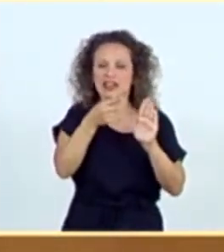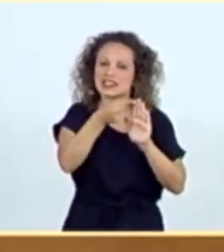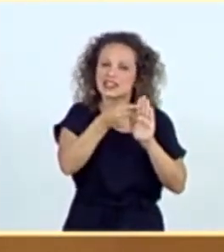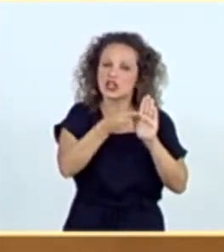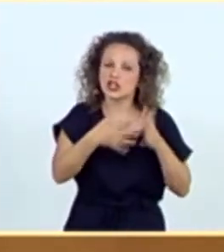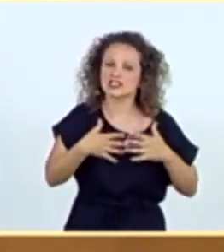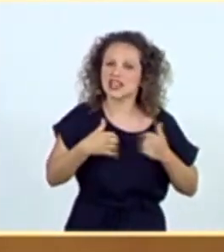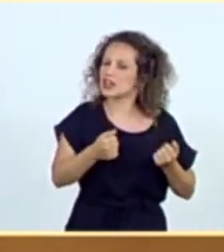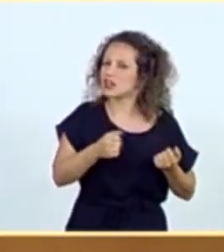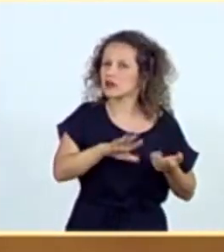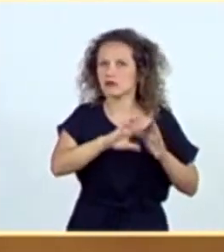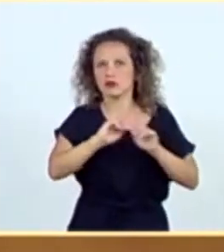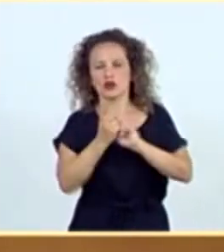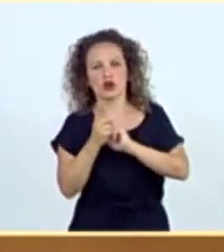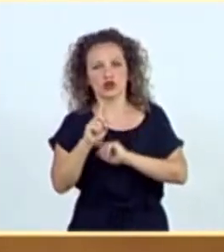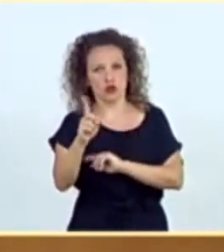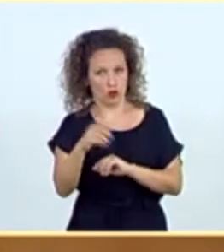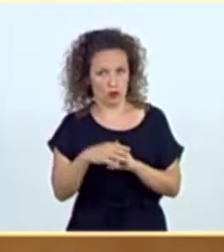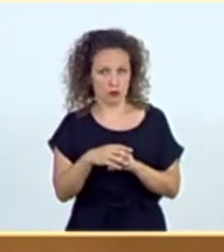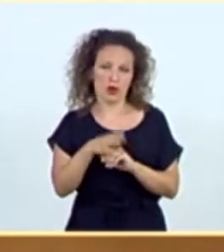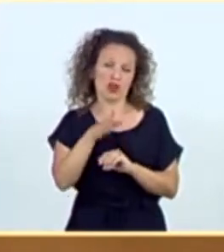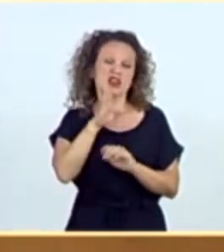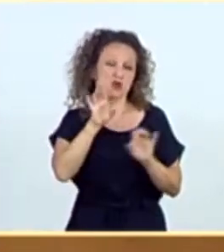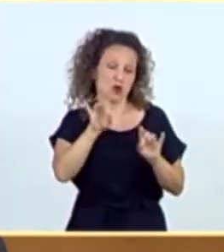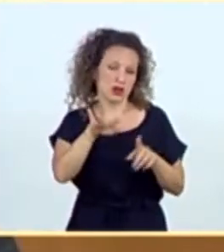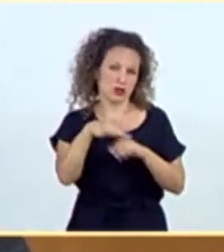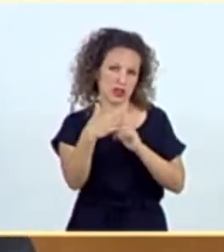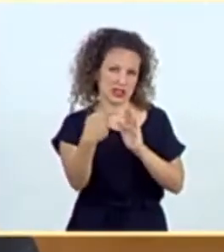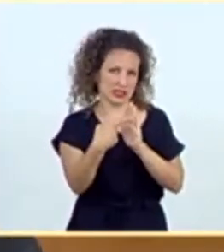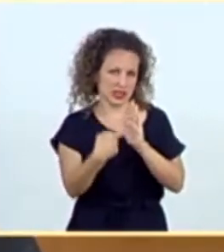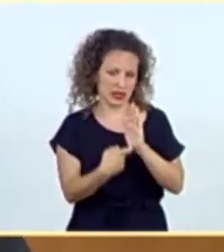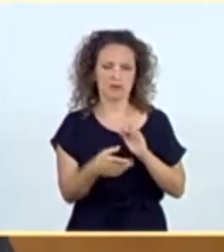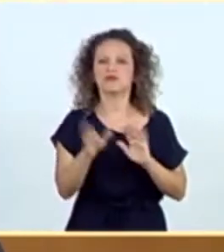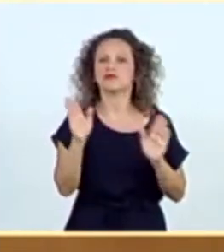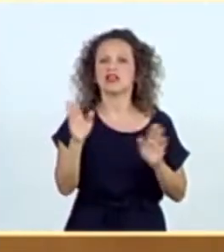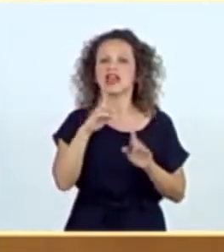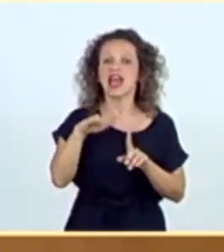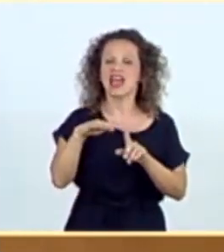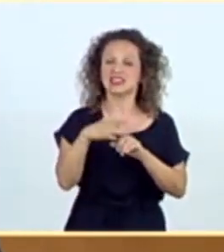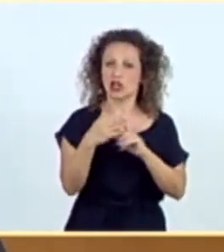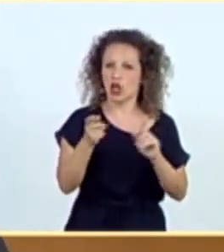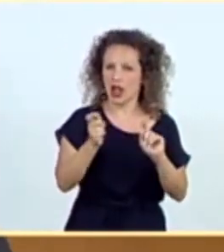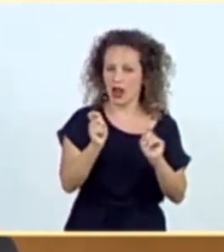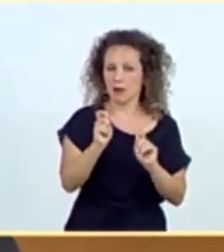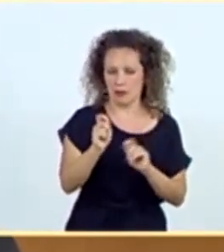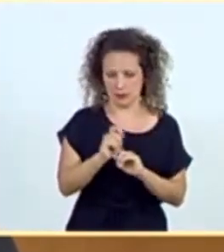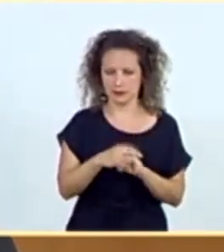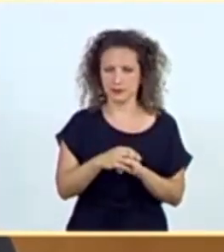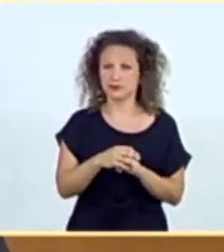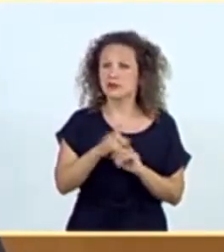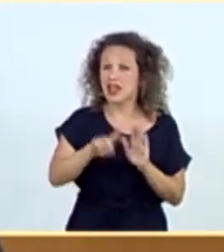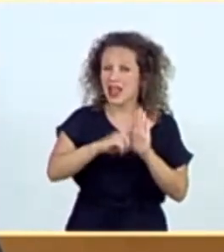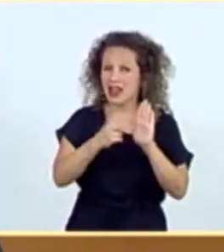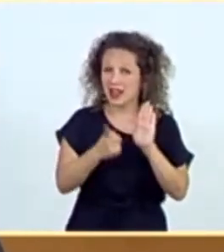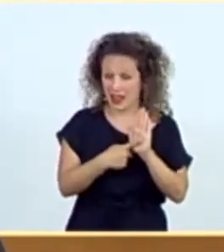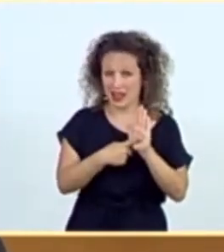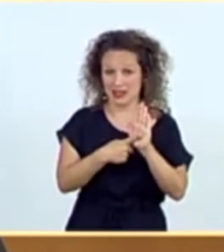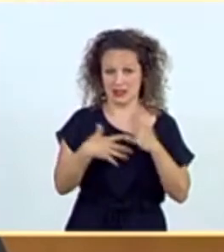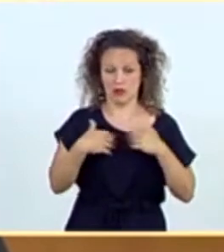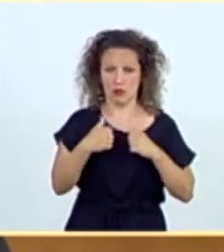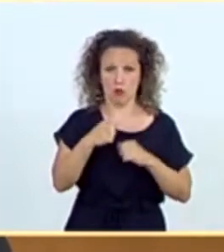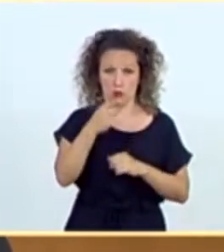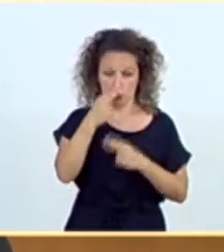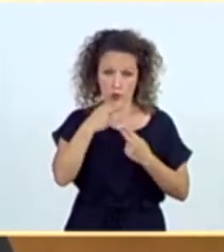en la fase desescalada. Y hablando de estado de alarma, ¿usted no considera que la ley de salud pública posibilita los confinamientos